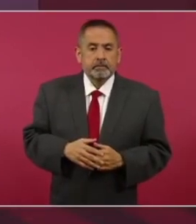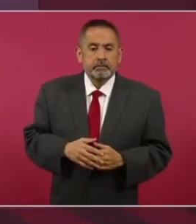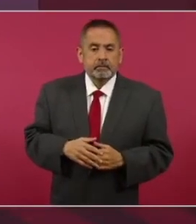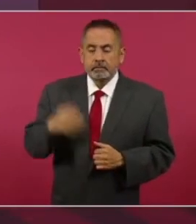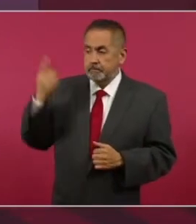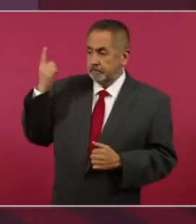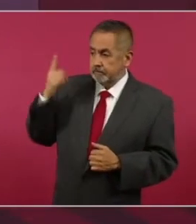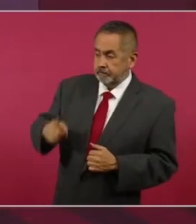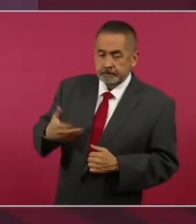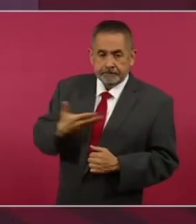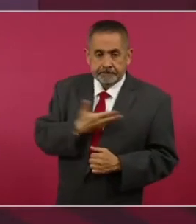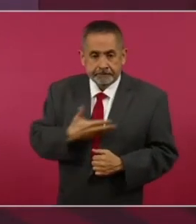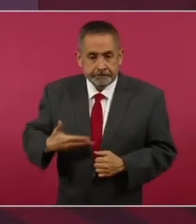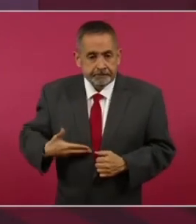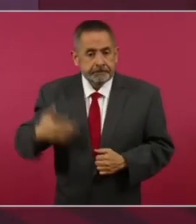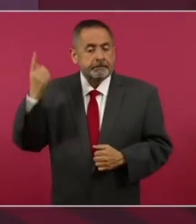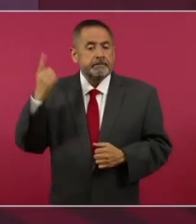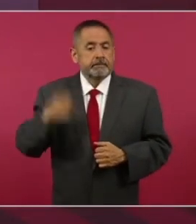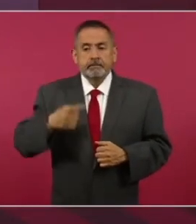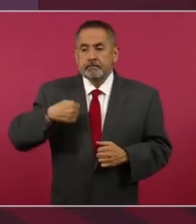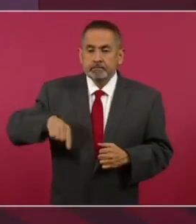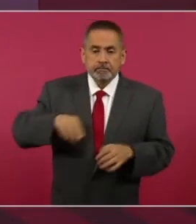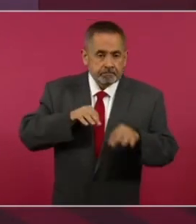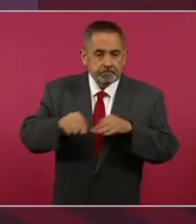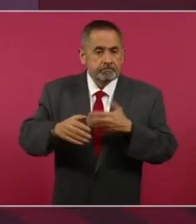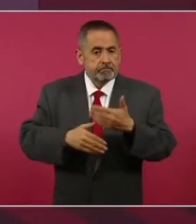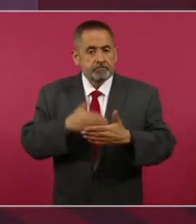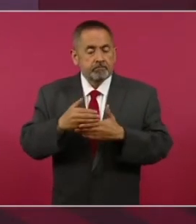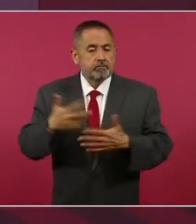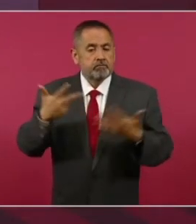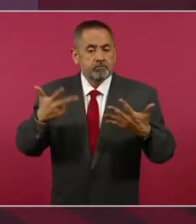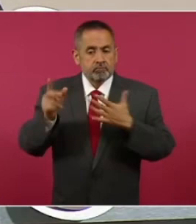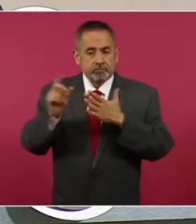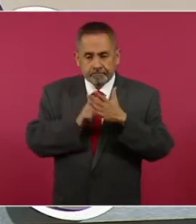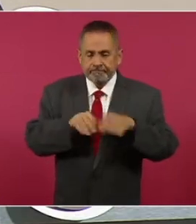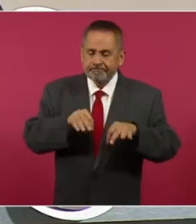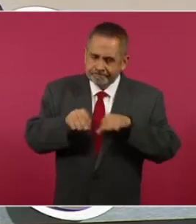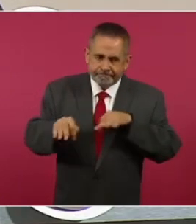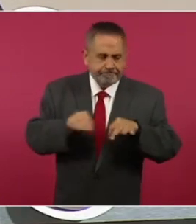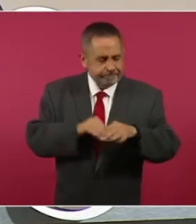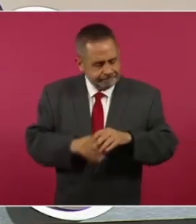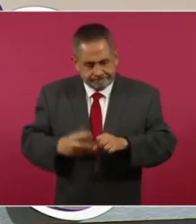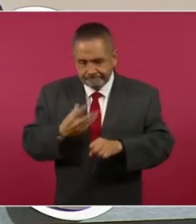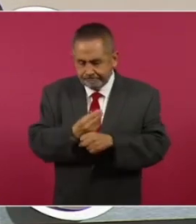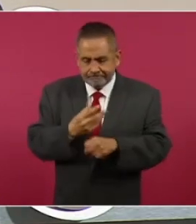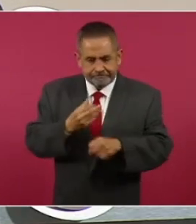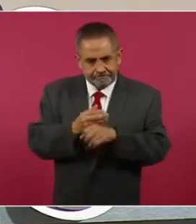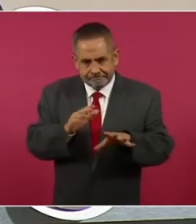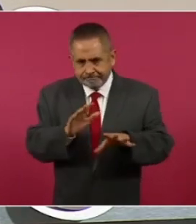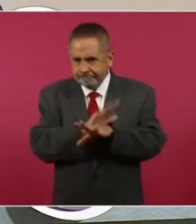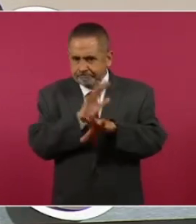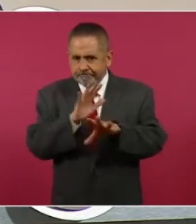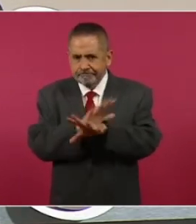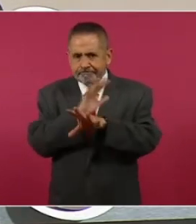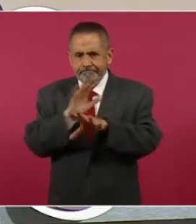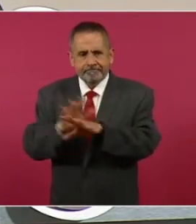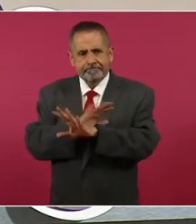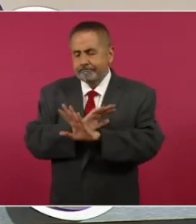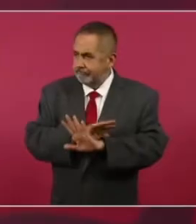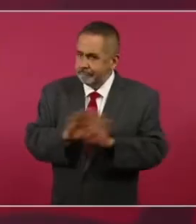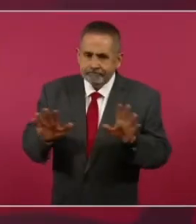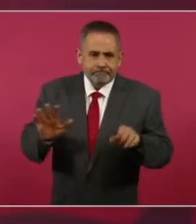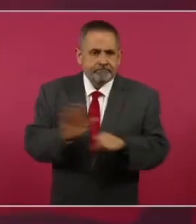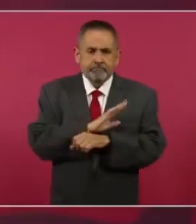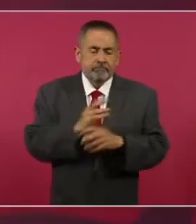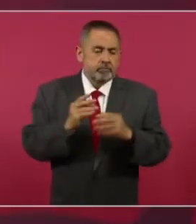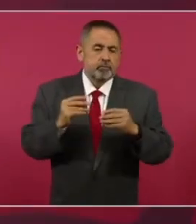instrucción presidencial, se ha estado trabajando en estos ocho meses y hemos estado cambiando ya muchas cosas,